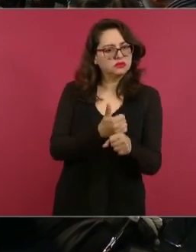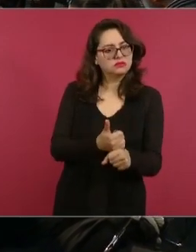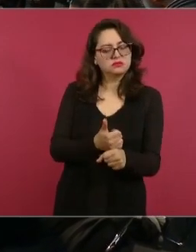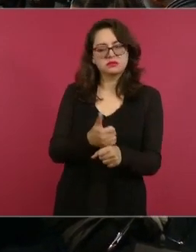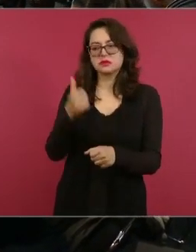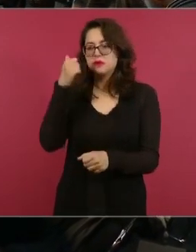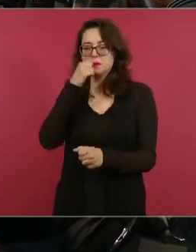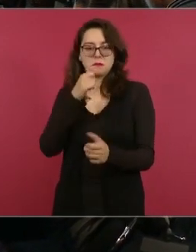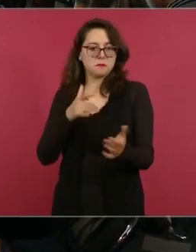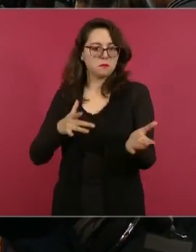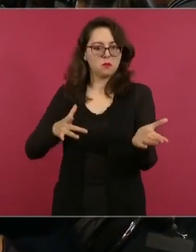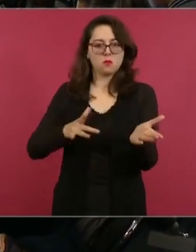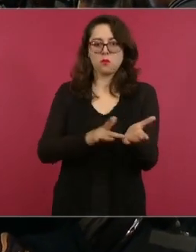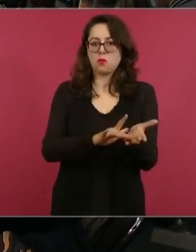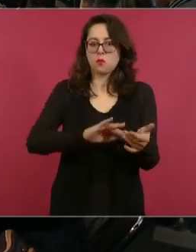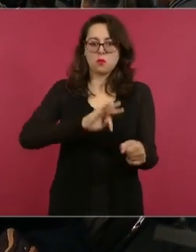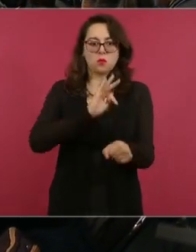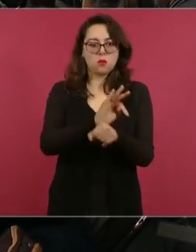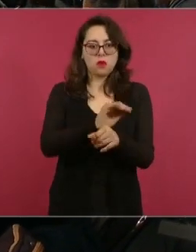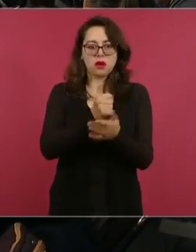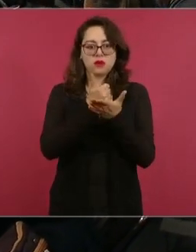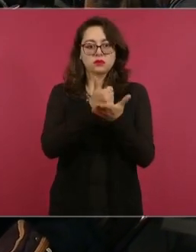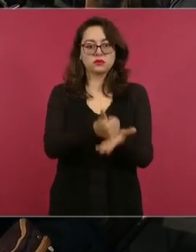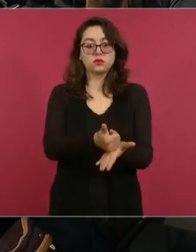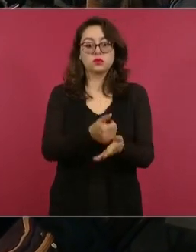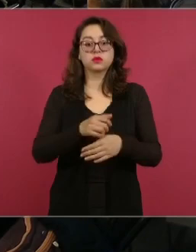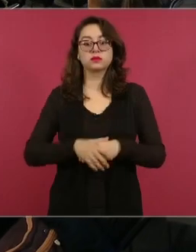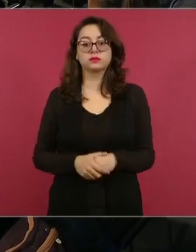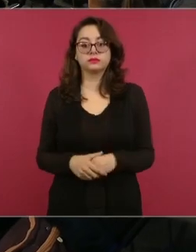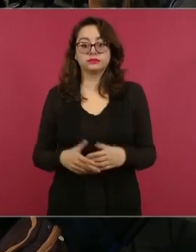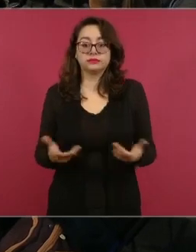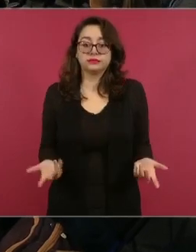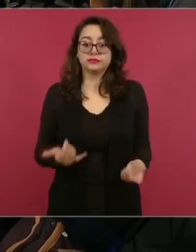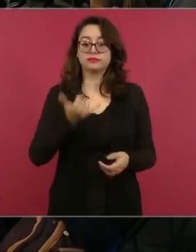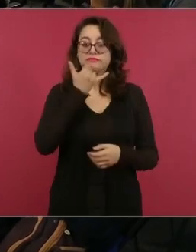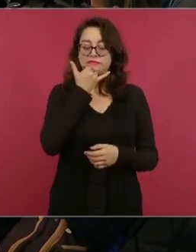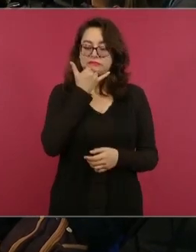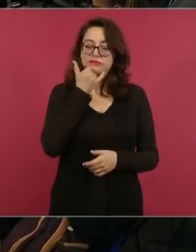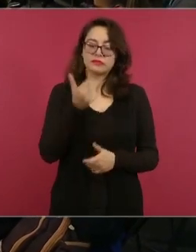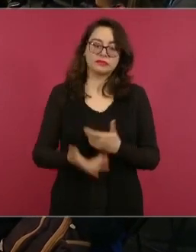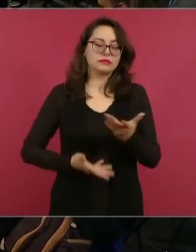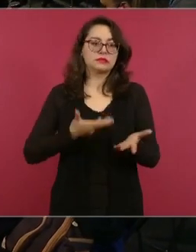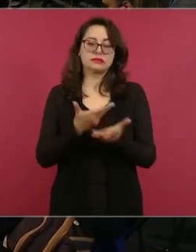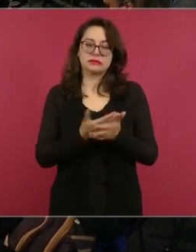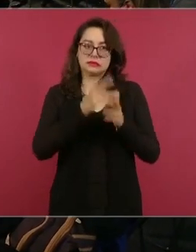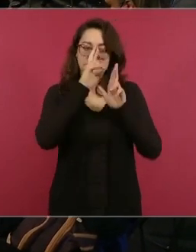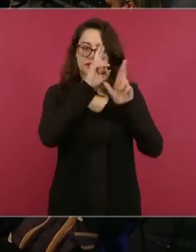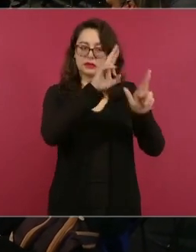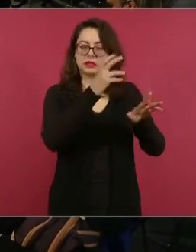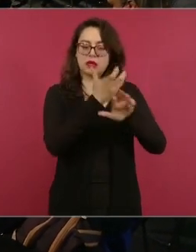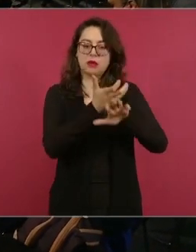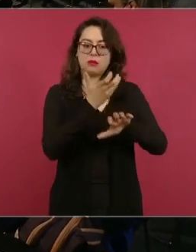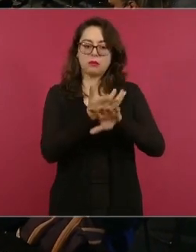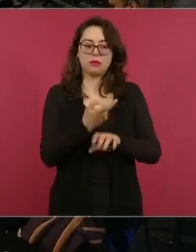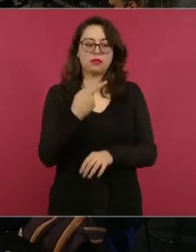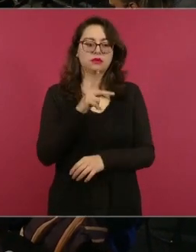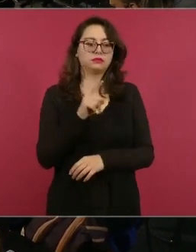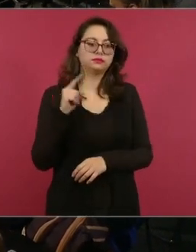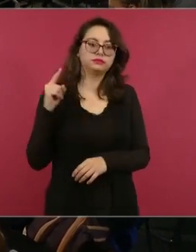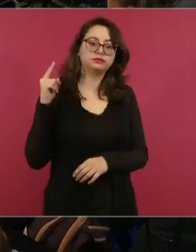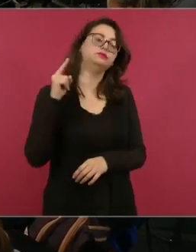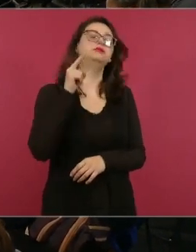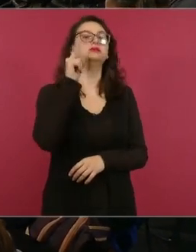Siempre pongo el ejemplo de cómo, también con mucho respeto, Estados Unidos van creciendo los hijos, llegan a la